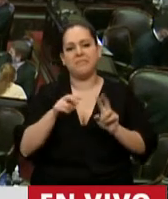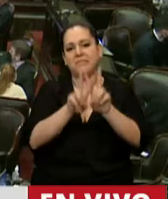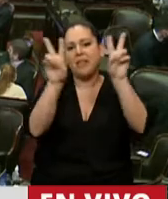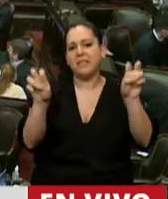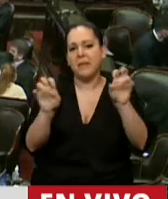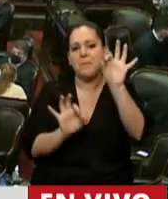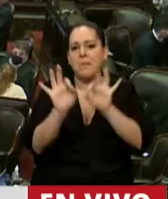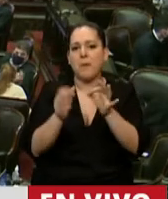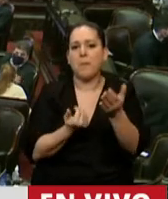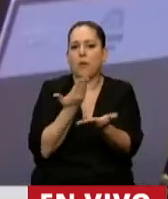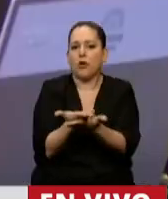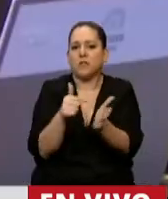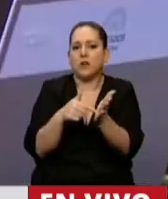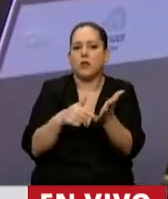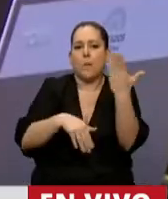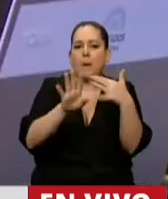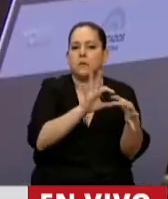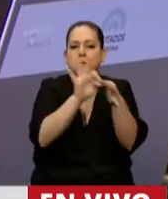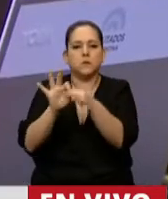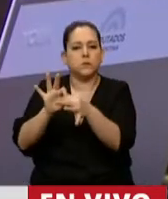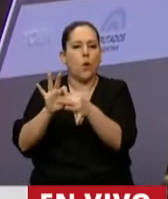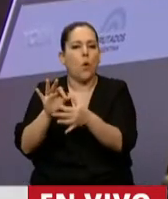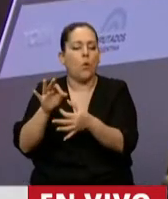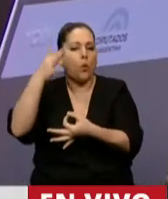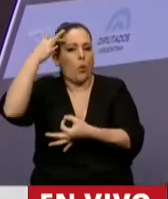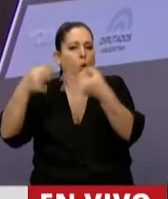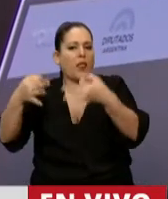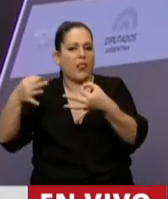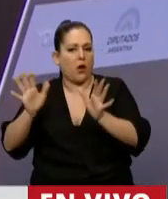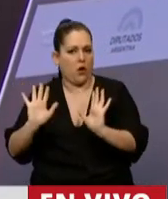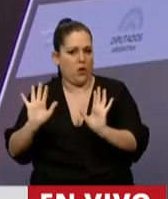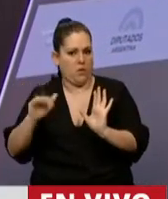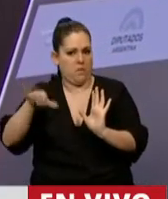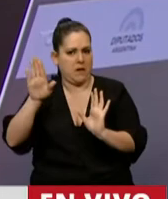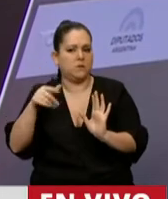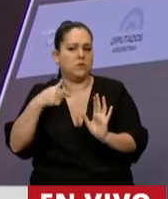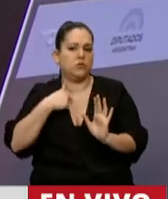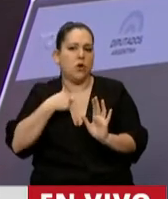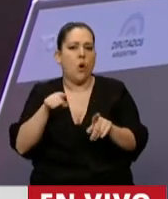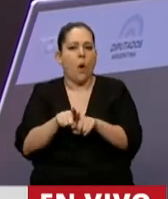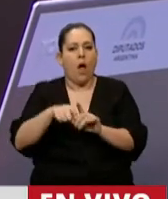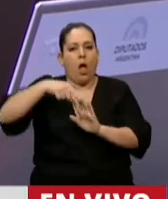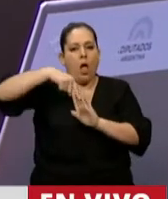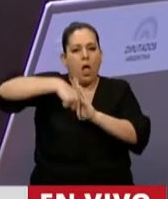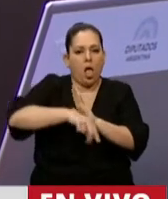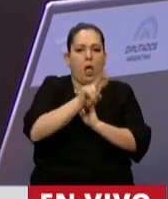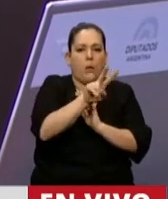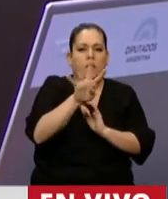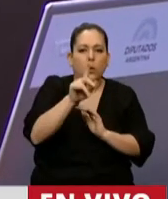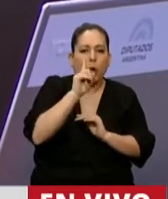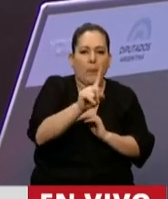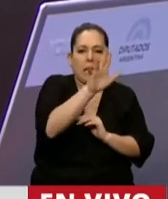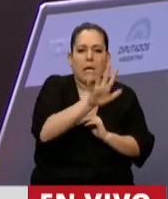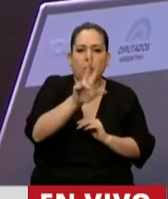proyecto desde el punto de vista jurídico y técnico. Bueno, obviamente que no lo voy a hacer, no voy a entrar en el detalle de la 24.522,